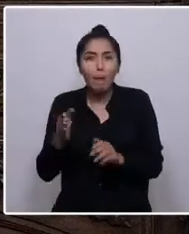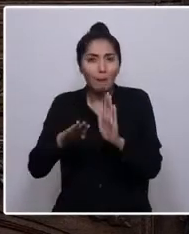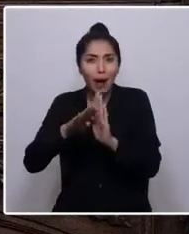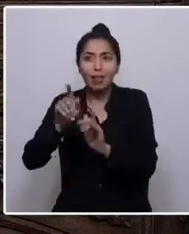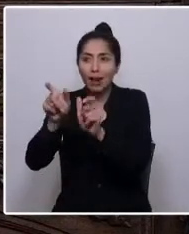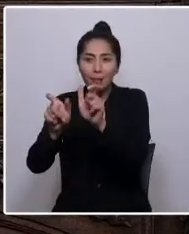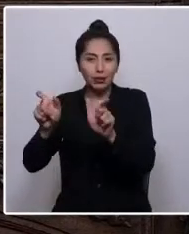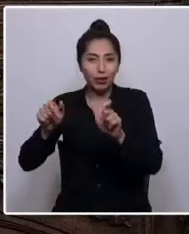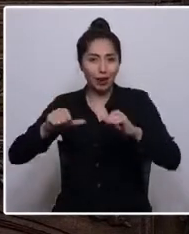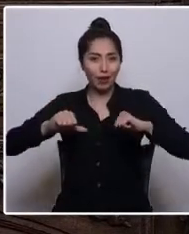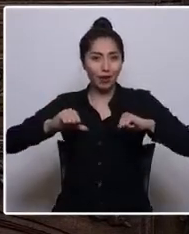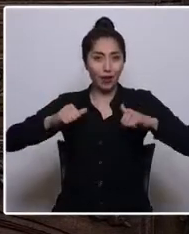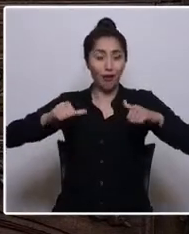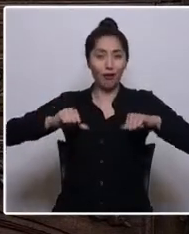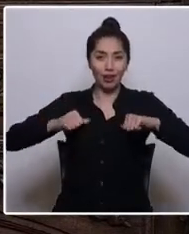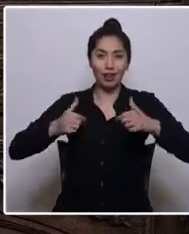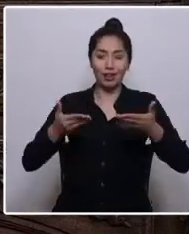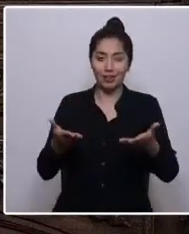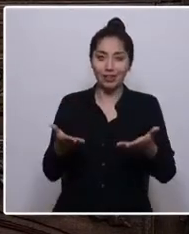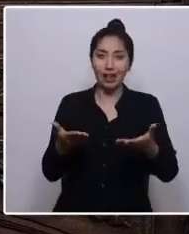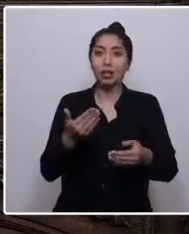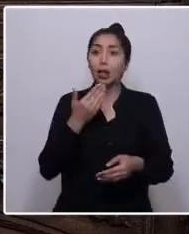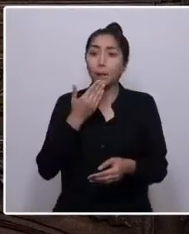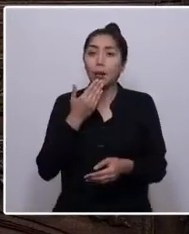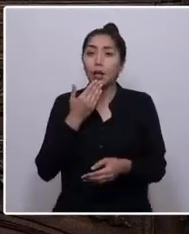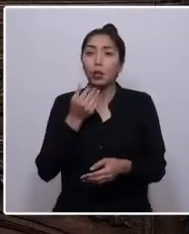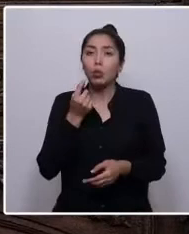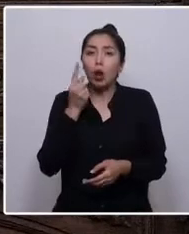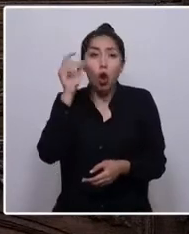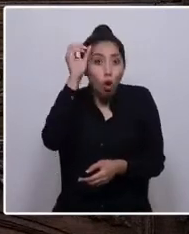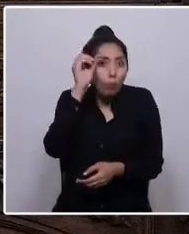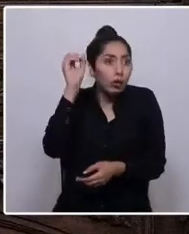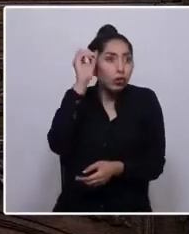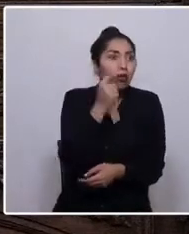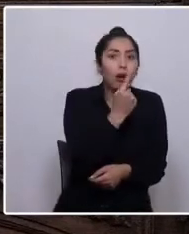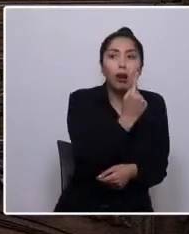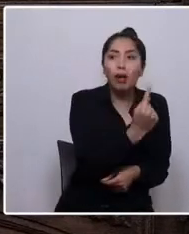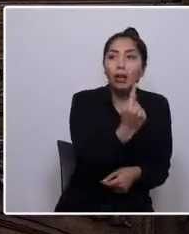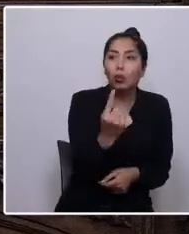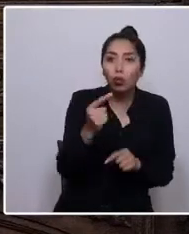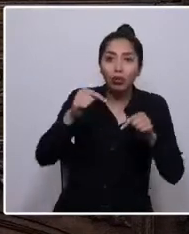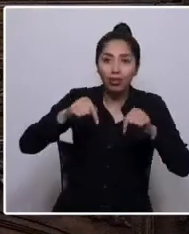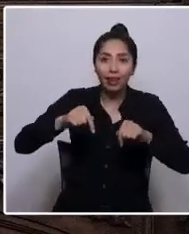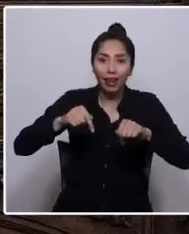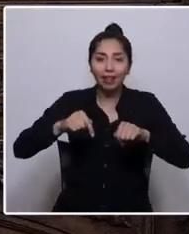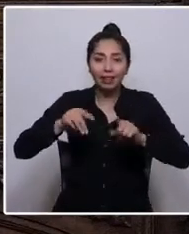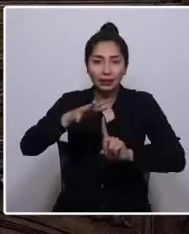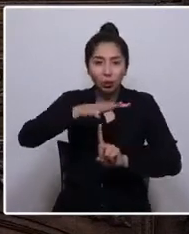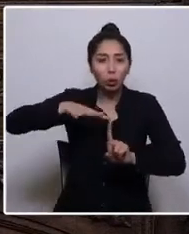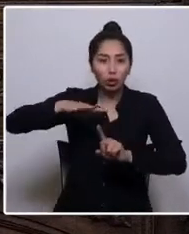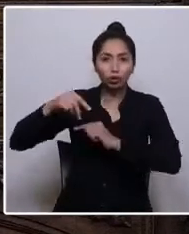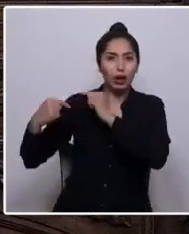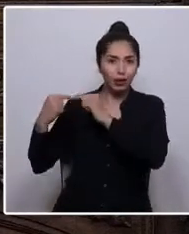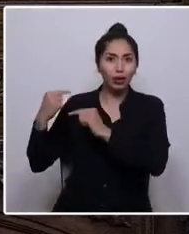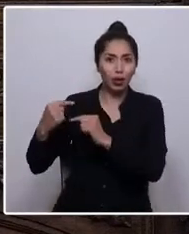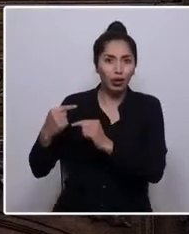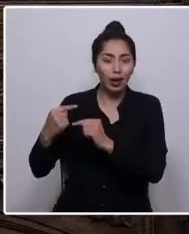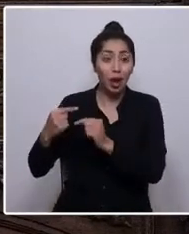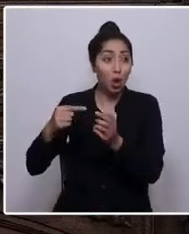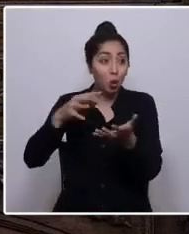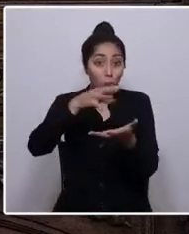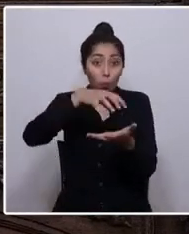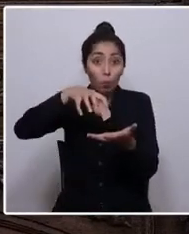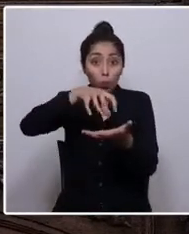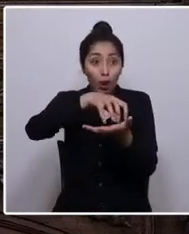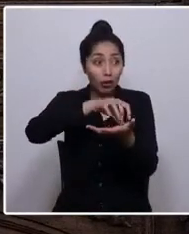y la posición de cada cual respecto de este hecho histórico en la que el pueblo de Chile recupera